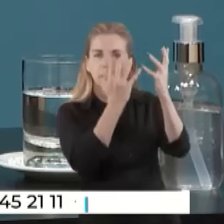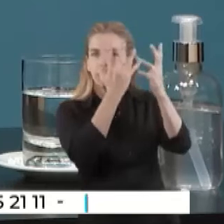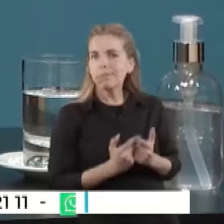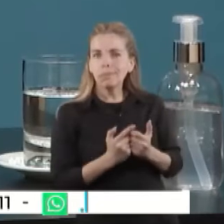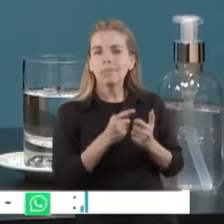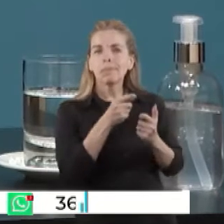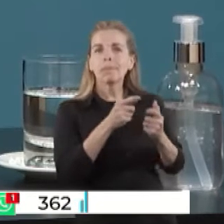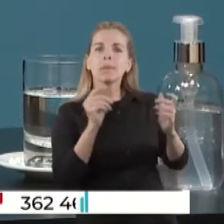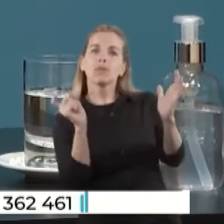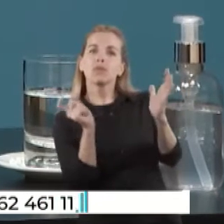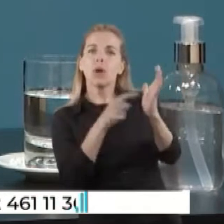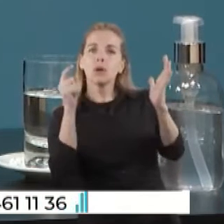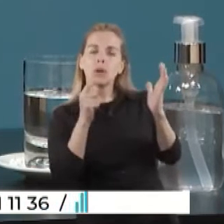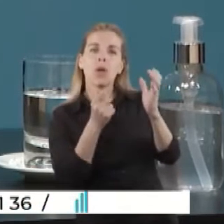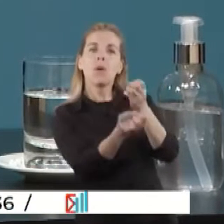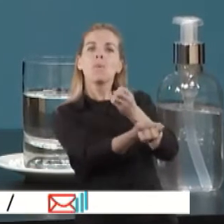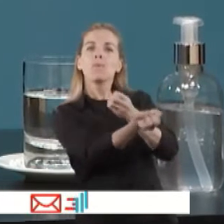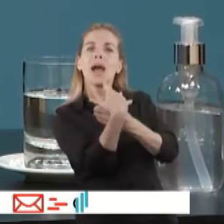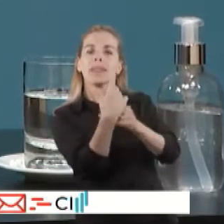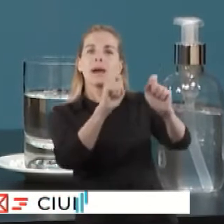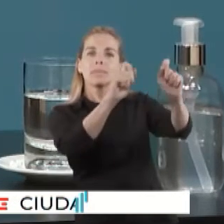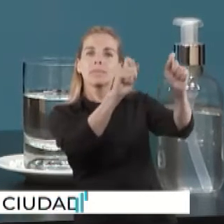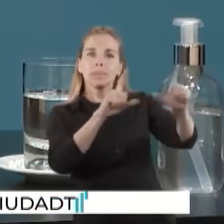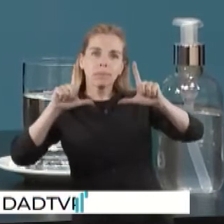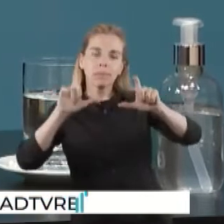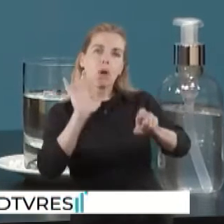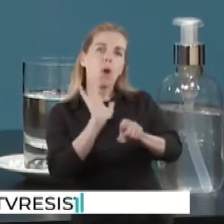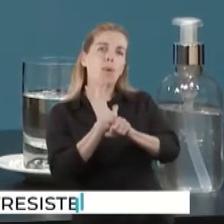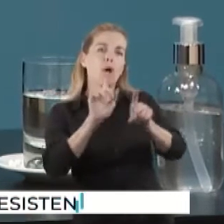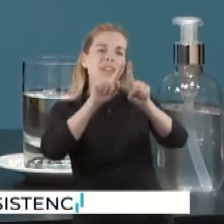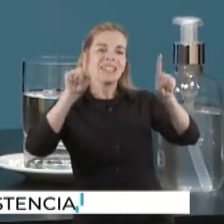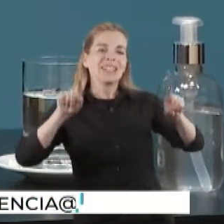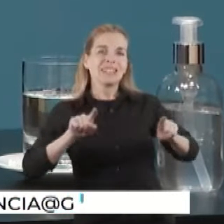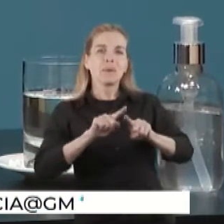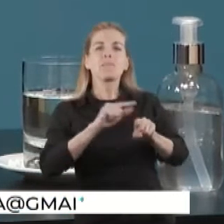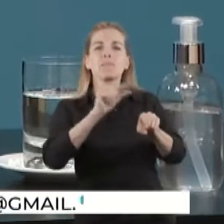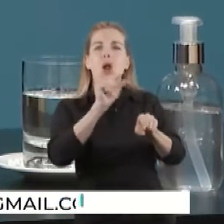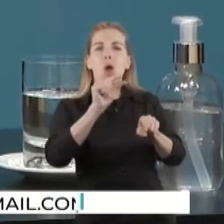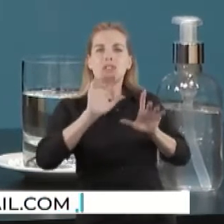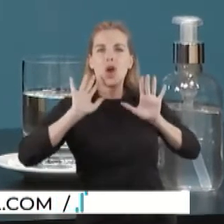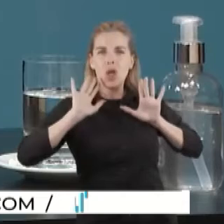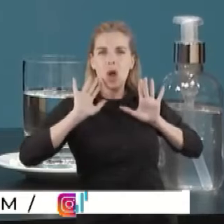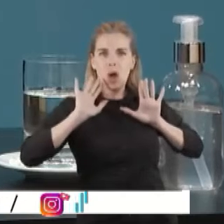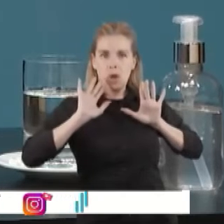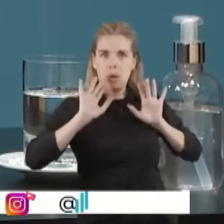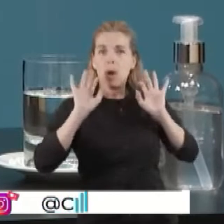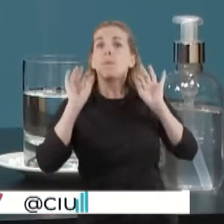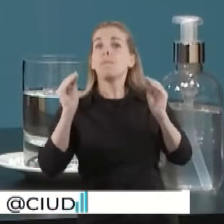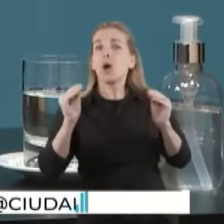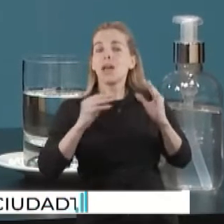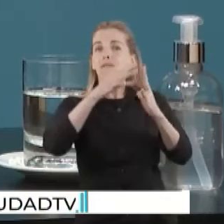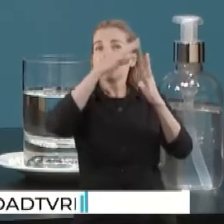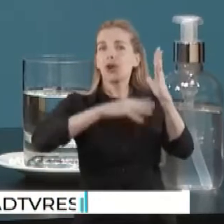un estrato provisorio en el que se lo incluye, y eso es provisorio porque después de llenado el